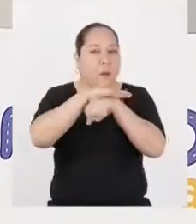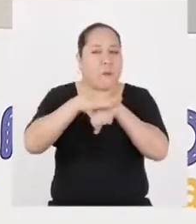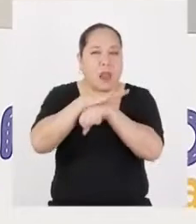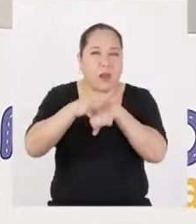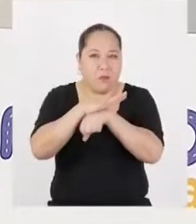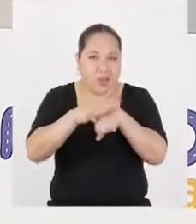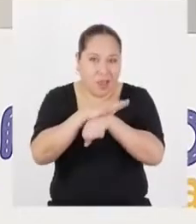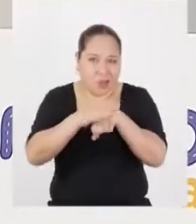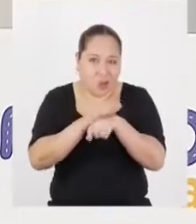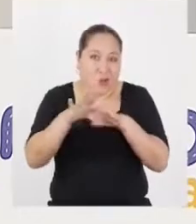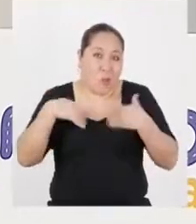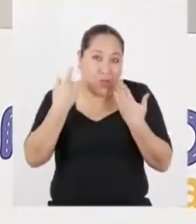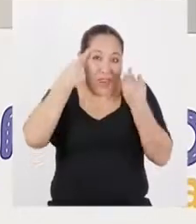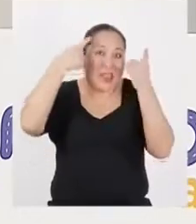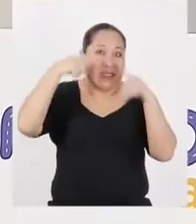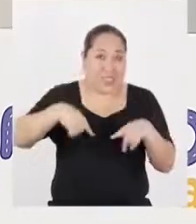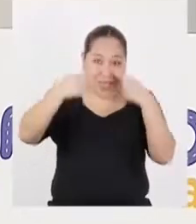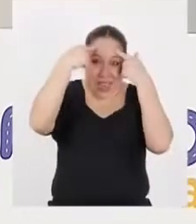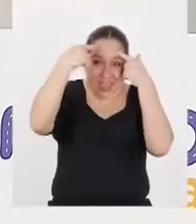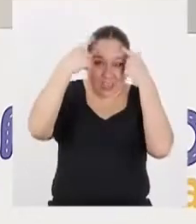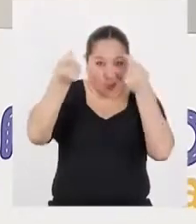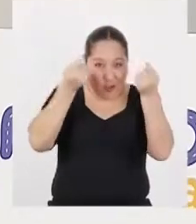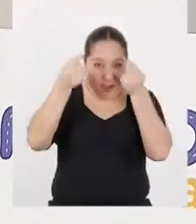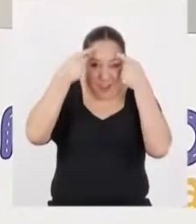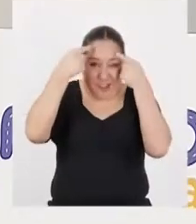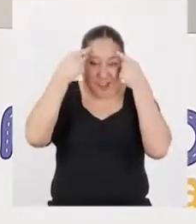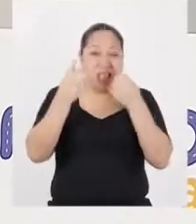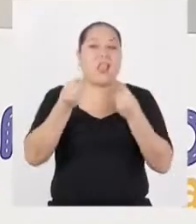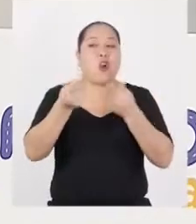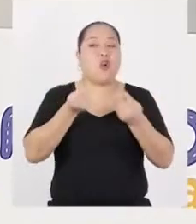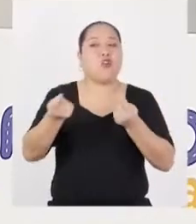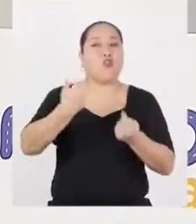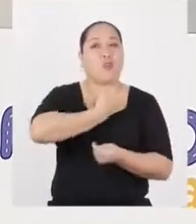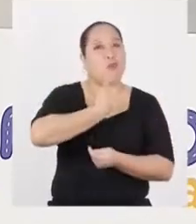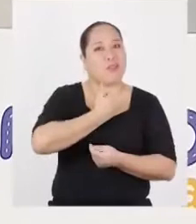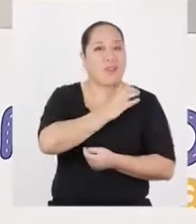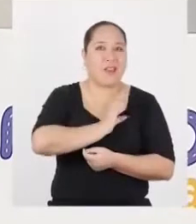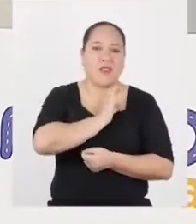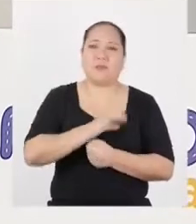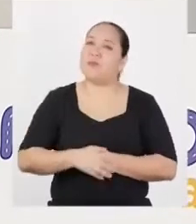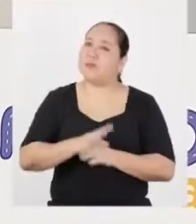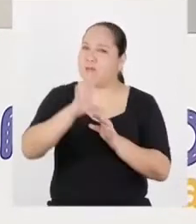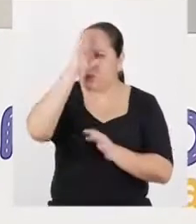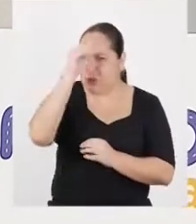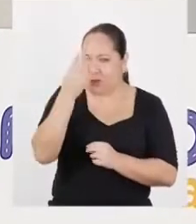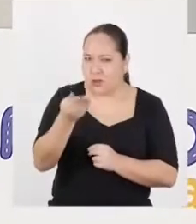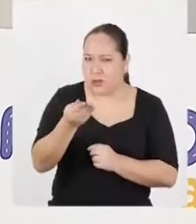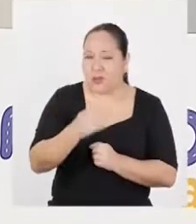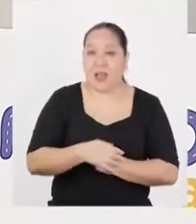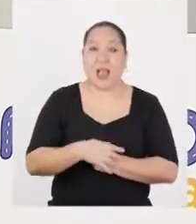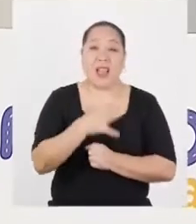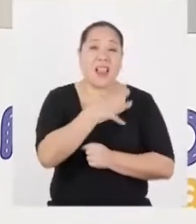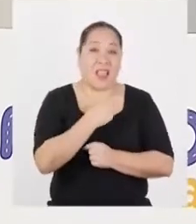de lo que vamos a hacer, en la toma de decisiones y en la autorregulación del comportamiento. Y chicas y chicos, ¿saben qué?